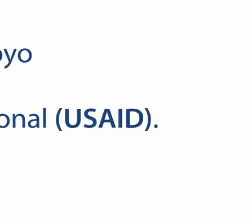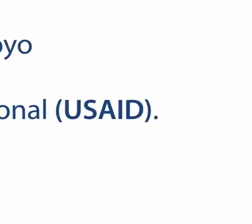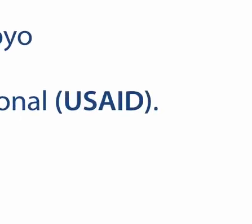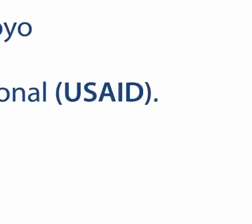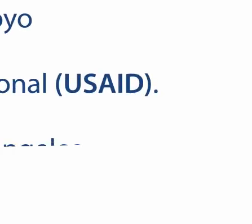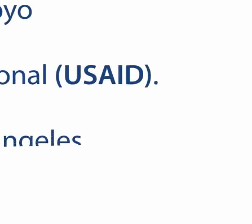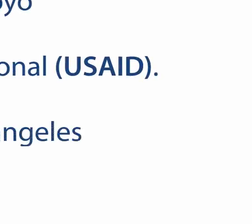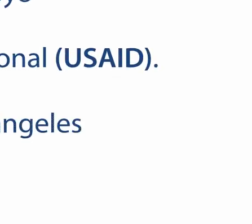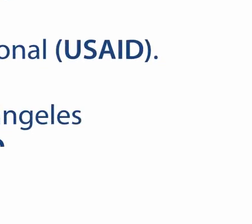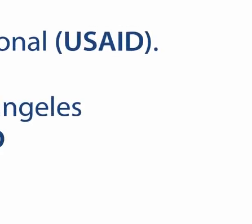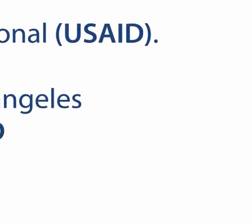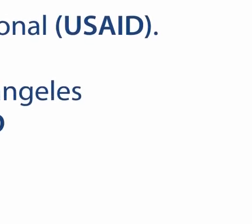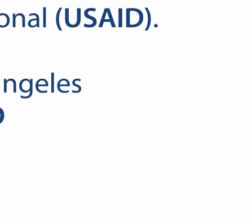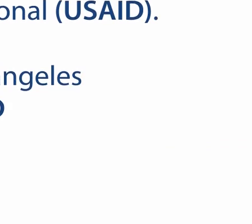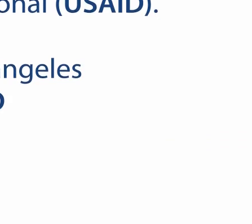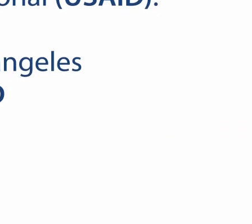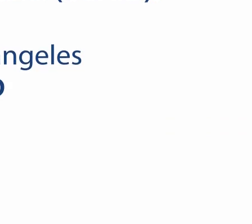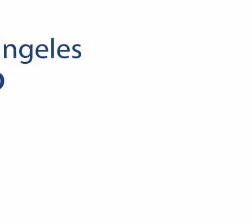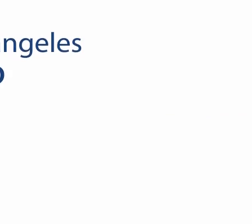Gracias por ver video.